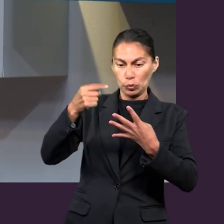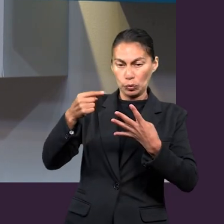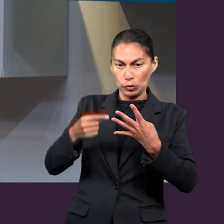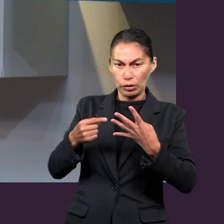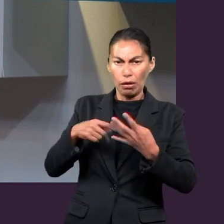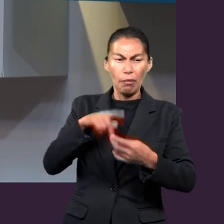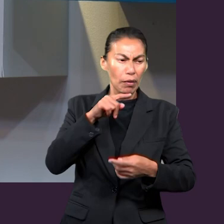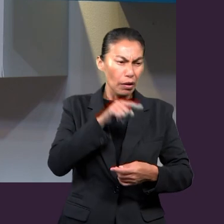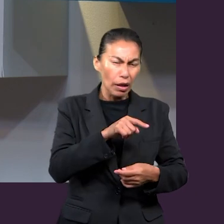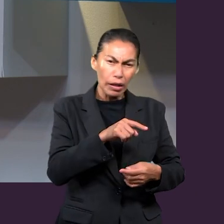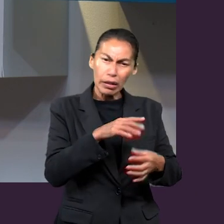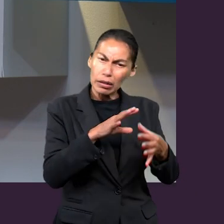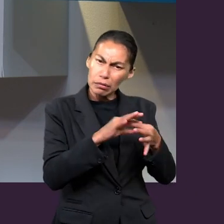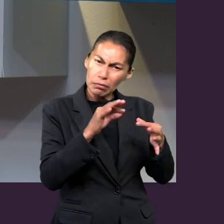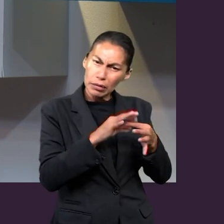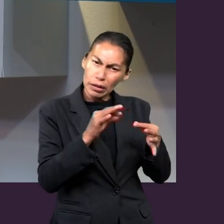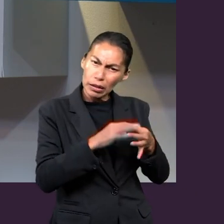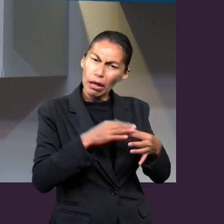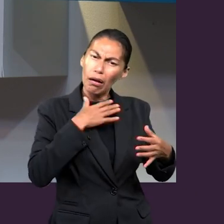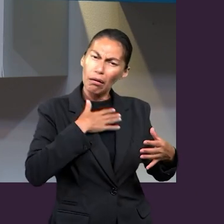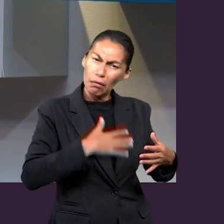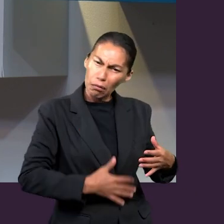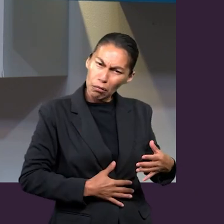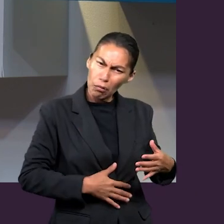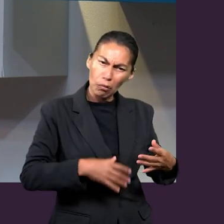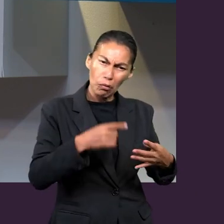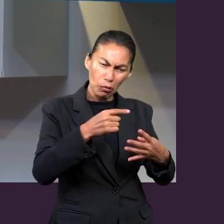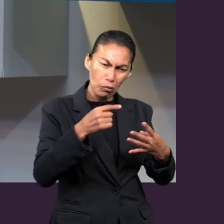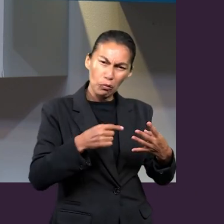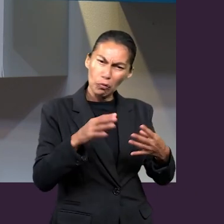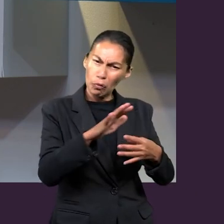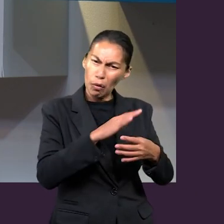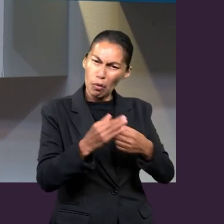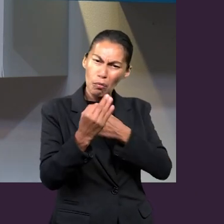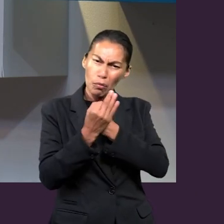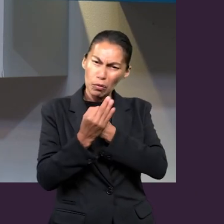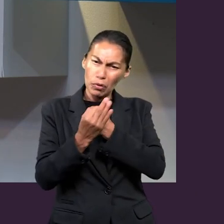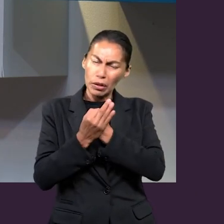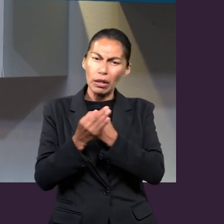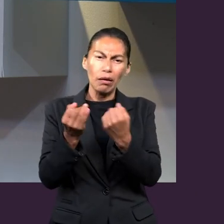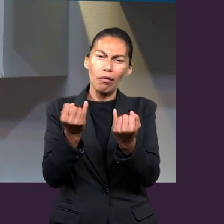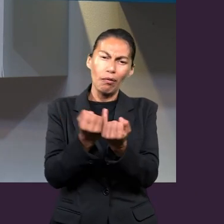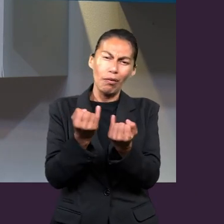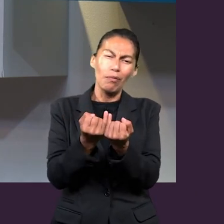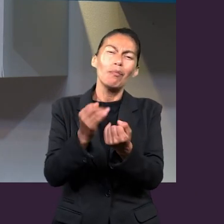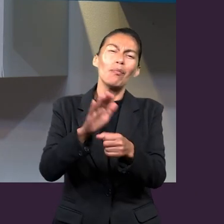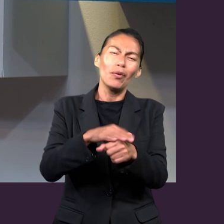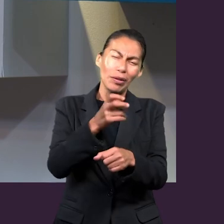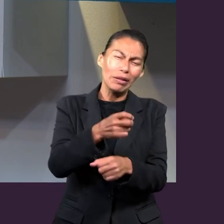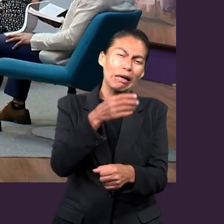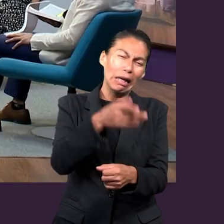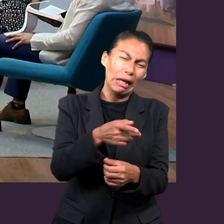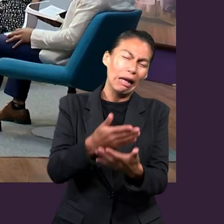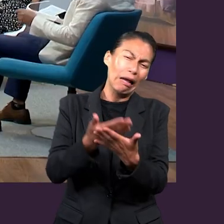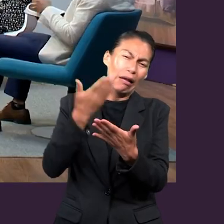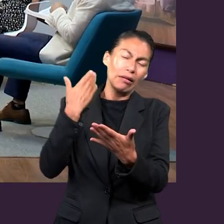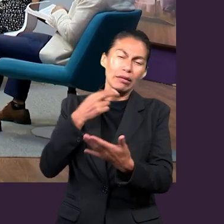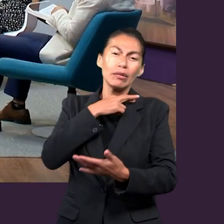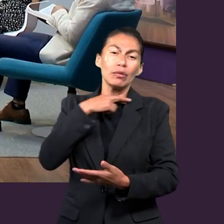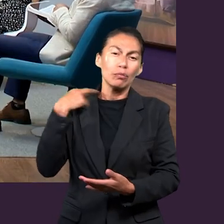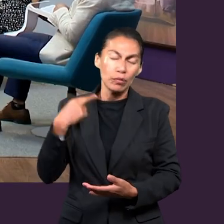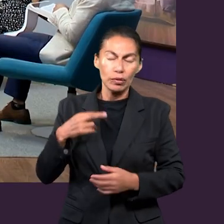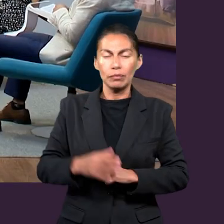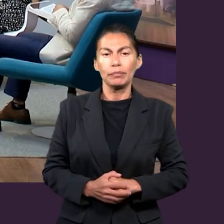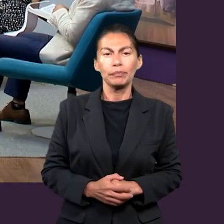forman el escudo. Y la lección también nos recuerda esa literatura bélica que a veces encontramos.